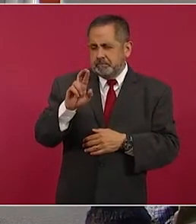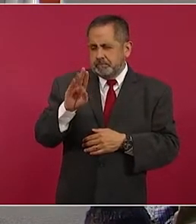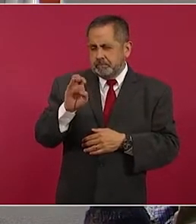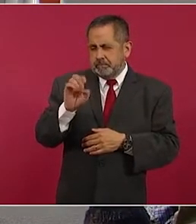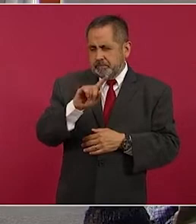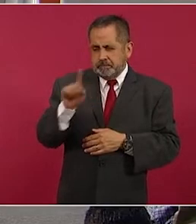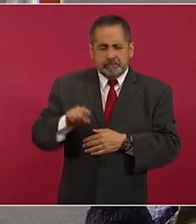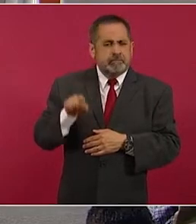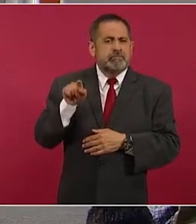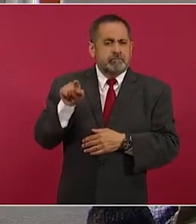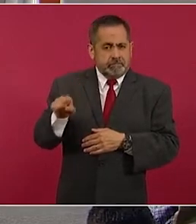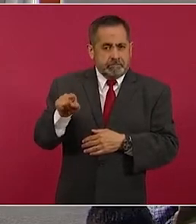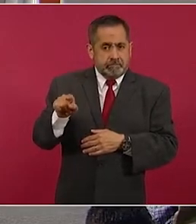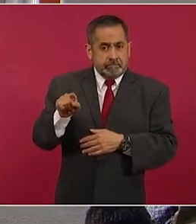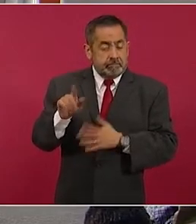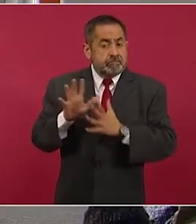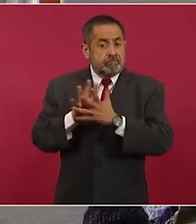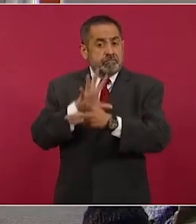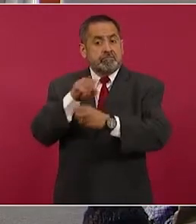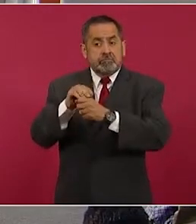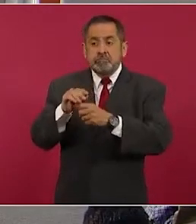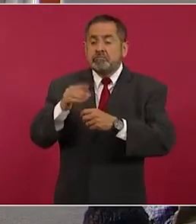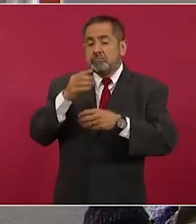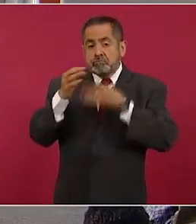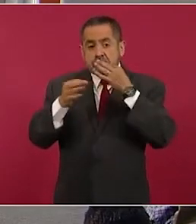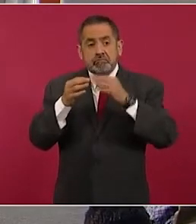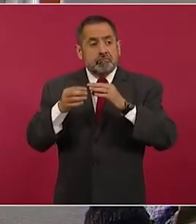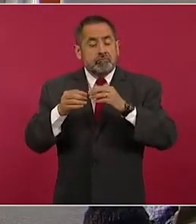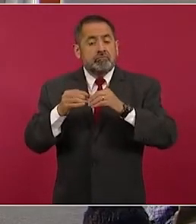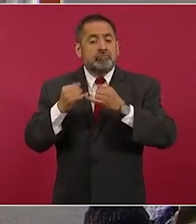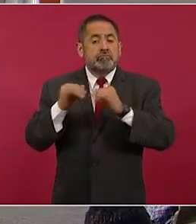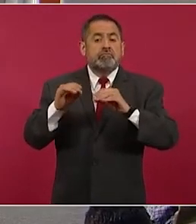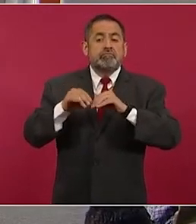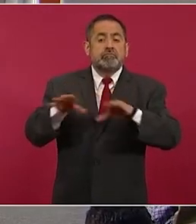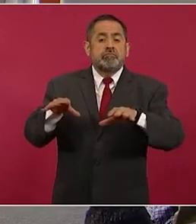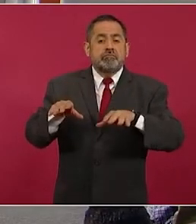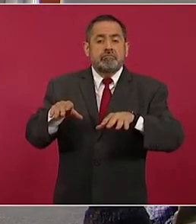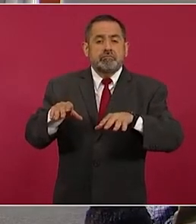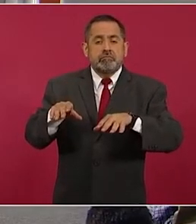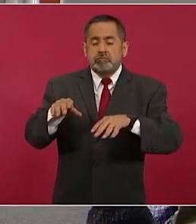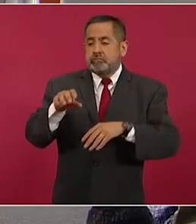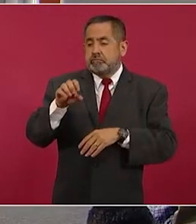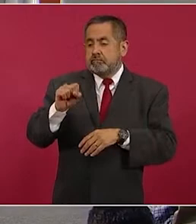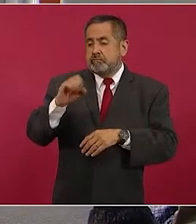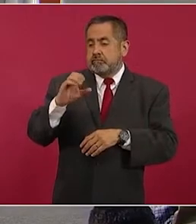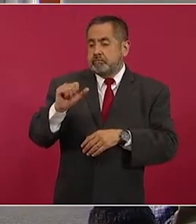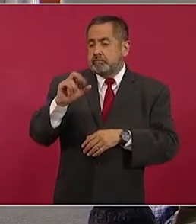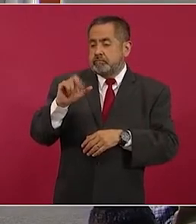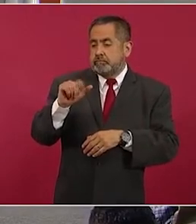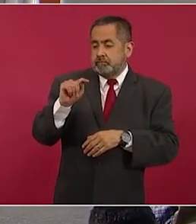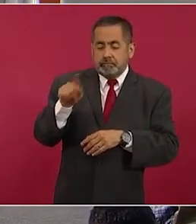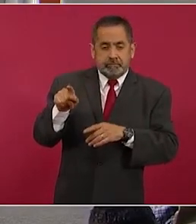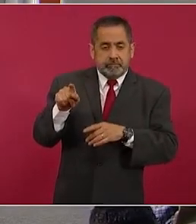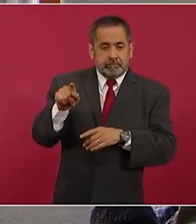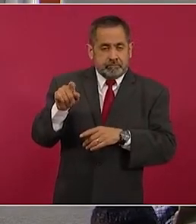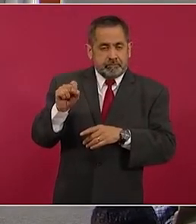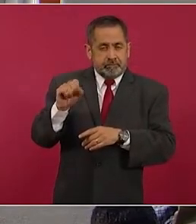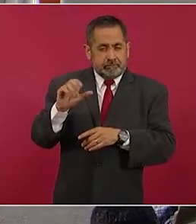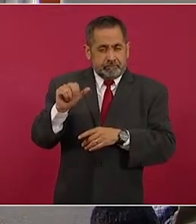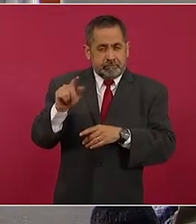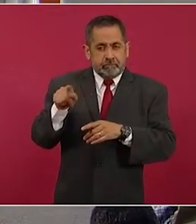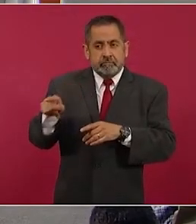participó en la inauguración de Xcaret, de un hotel